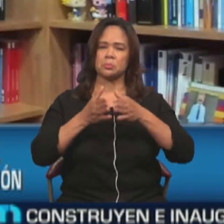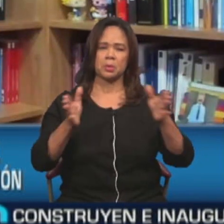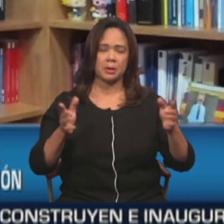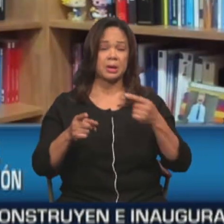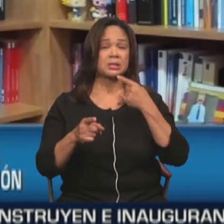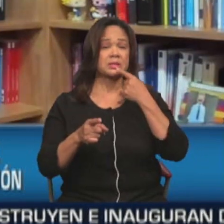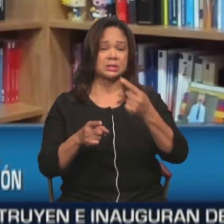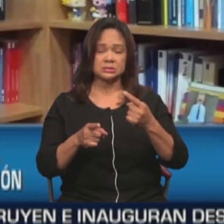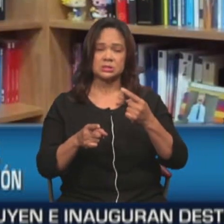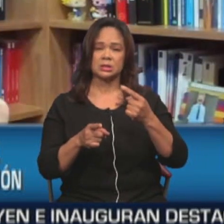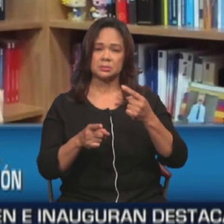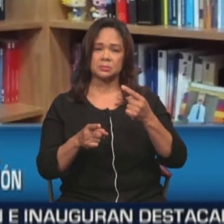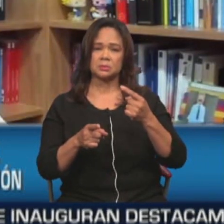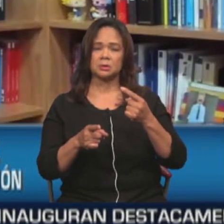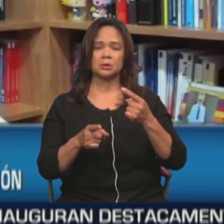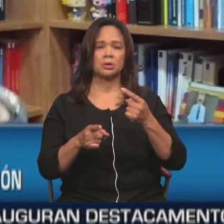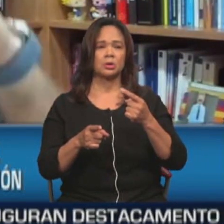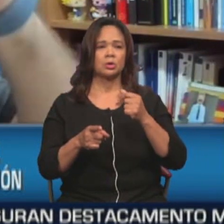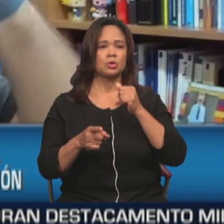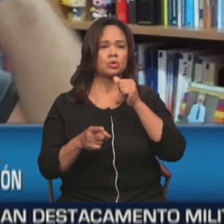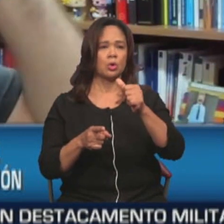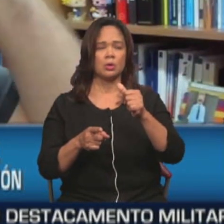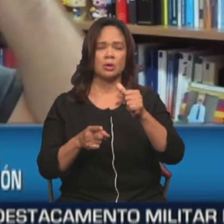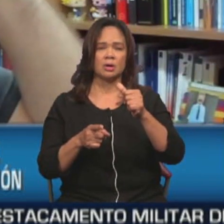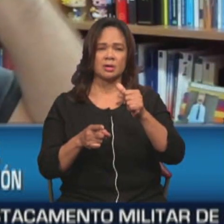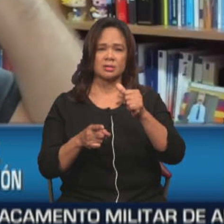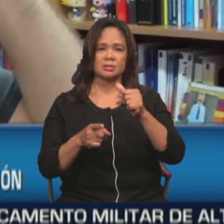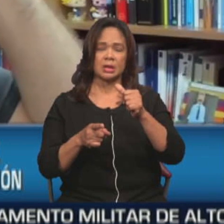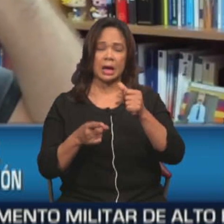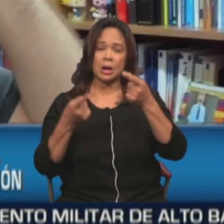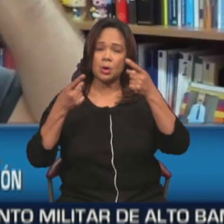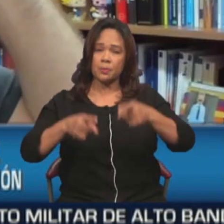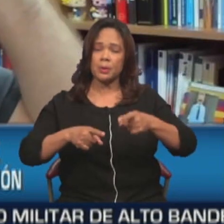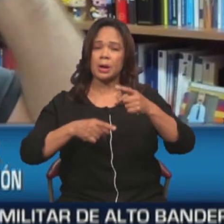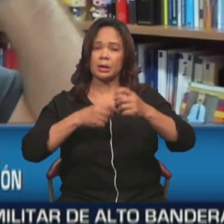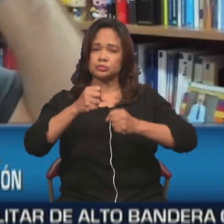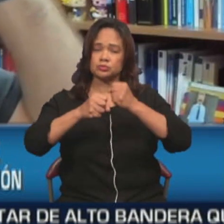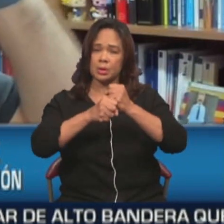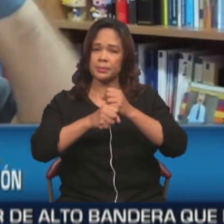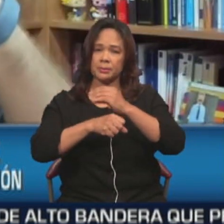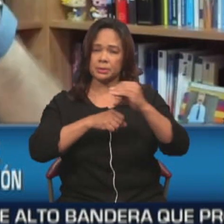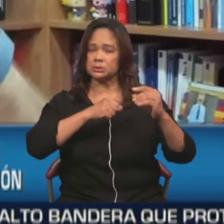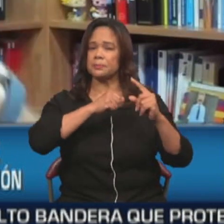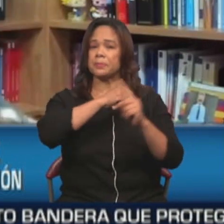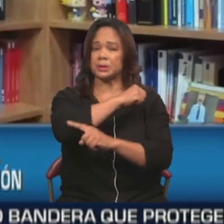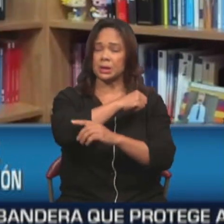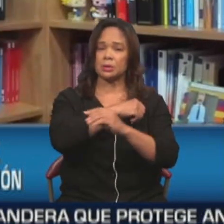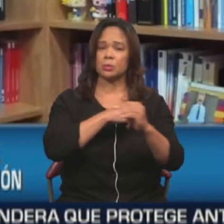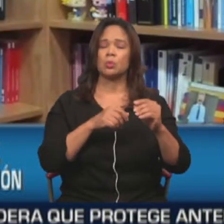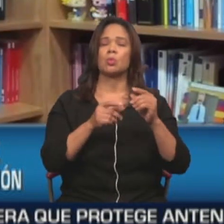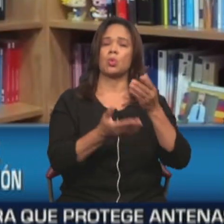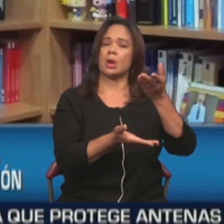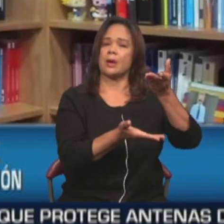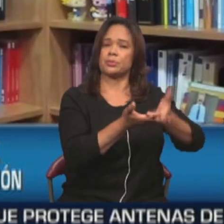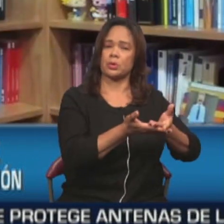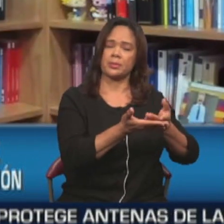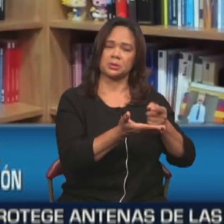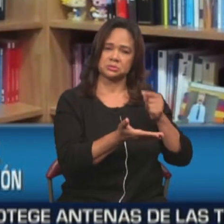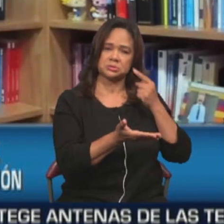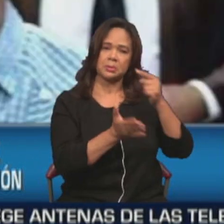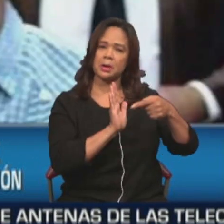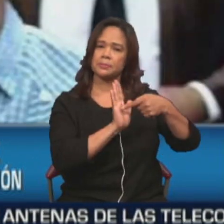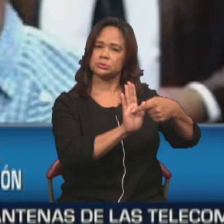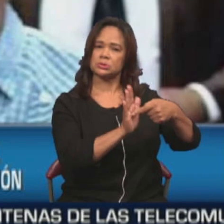sugería, no se subsumía a los tipos penales que se le indicaban a esa persona con la prueba que se habían aportado al